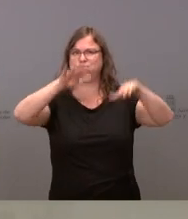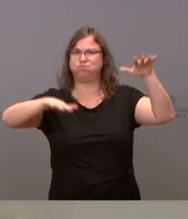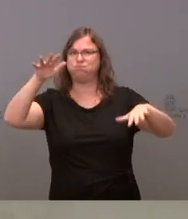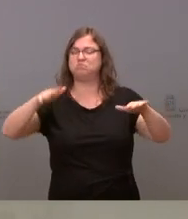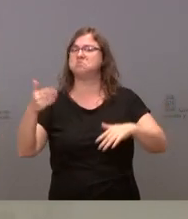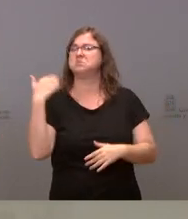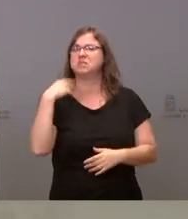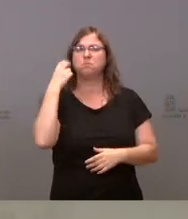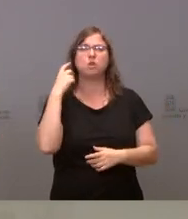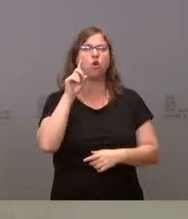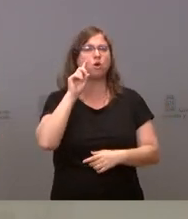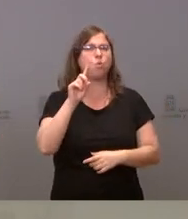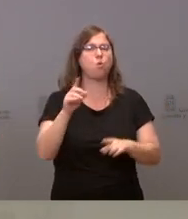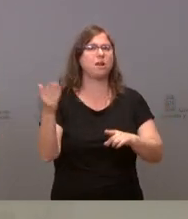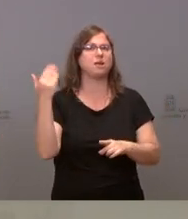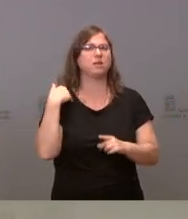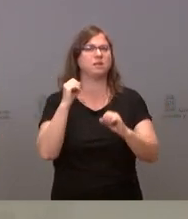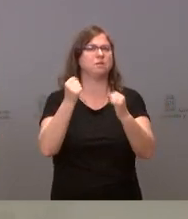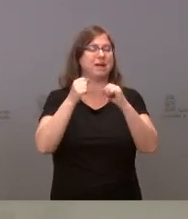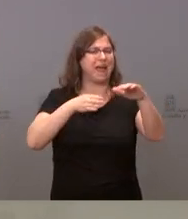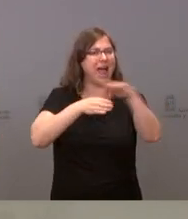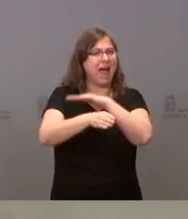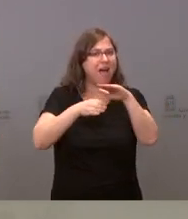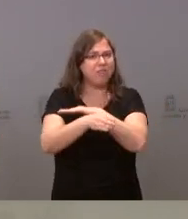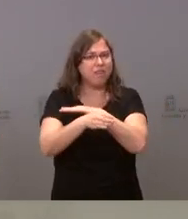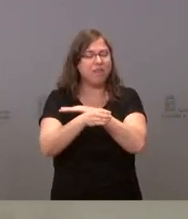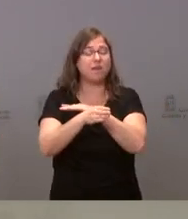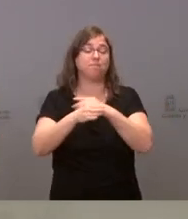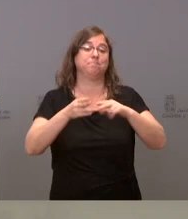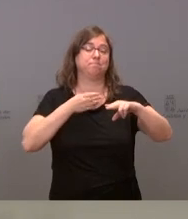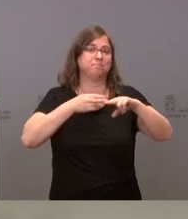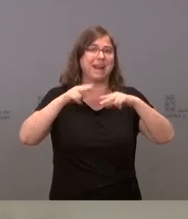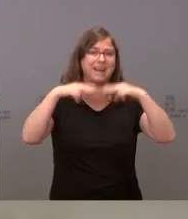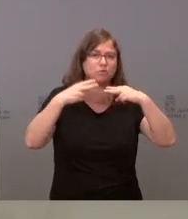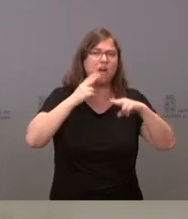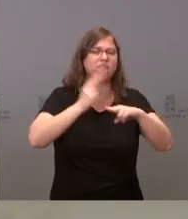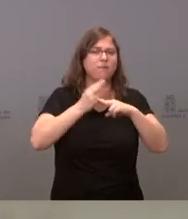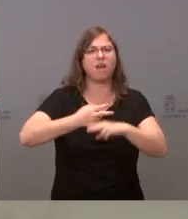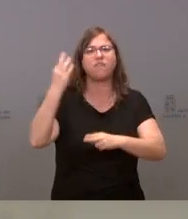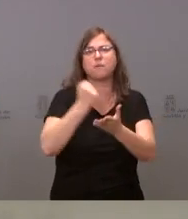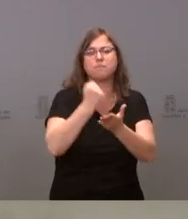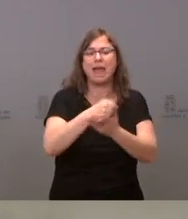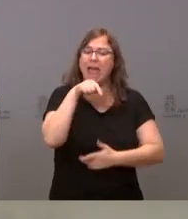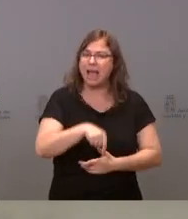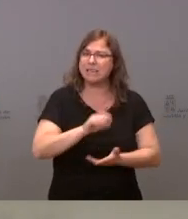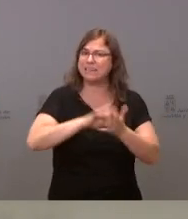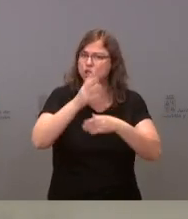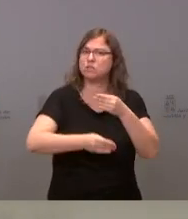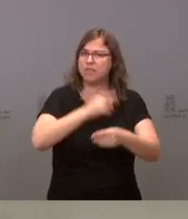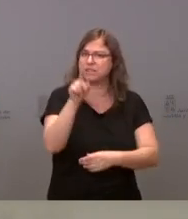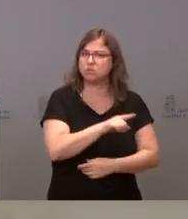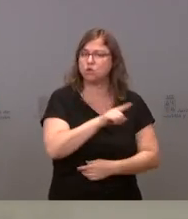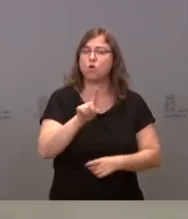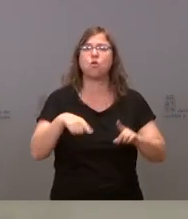a instalar este pasaporte para bares y restaurantes. No sé si aquí en Castiglón se plantea algo, como una medida posiblemente eficaz. Y luego, sobre las fundaciones